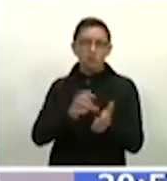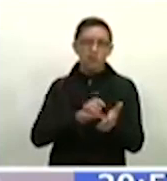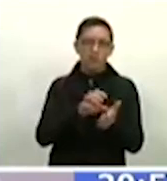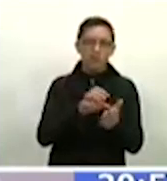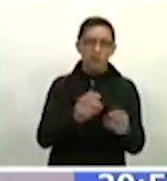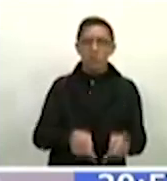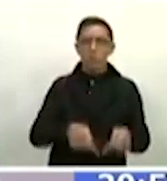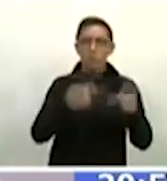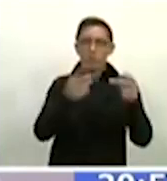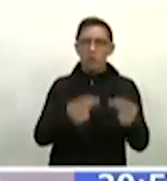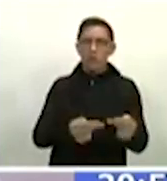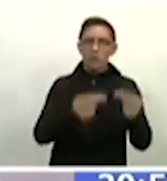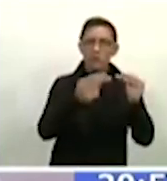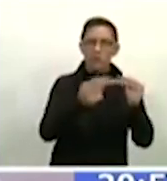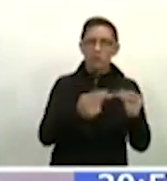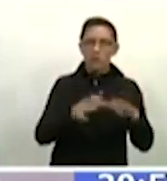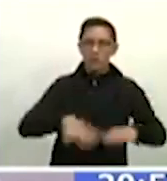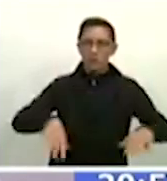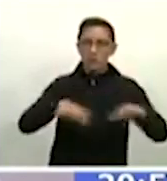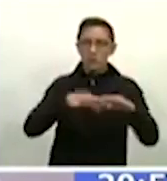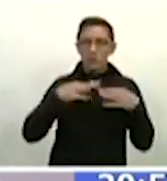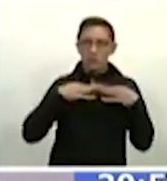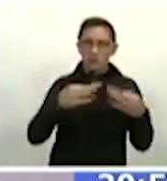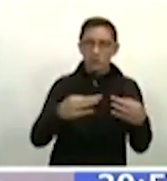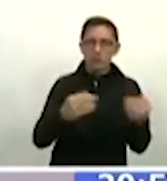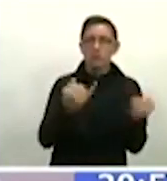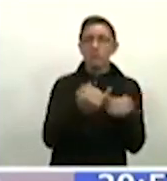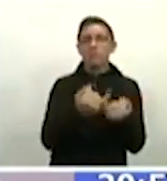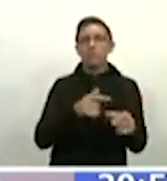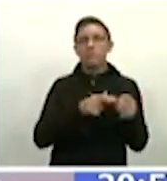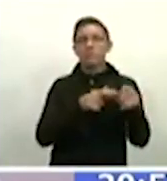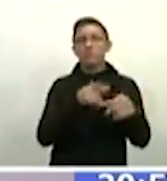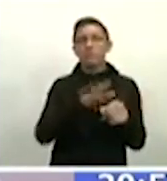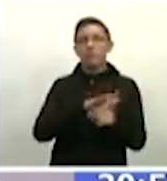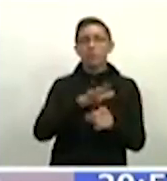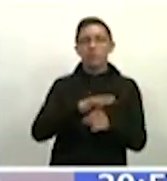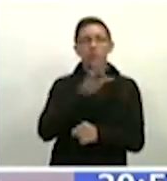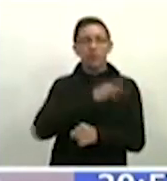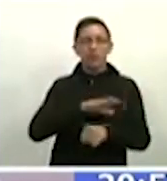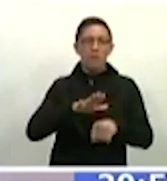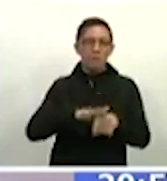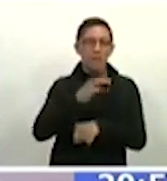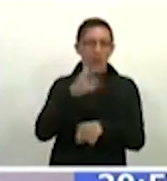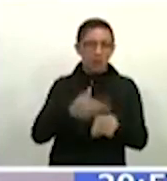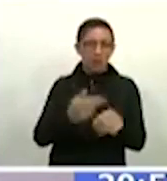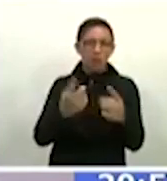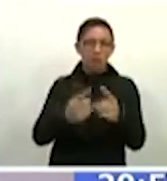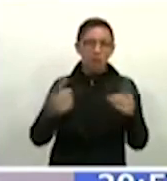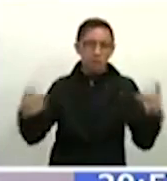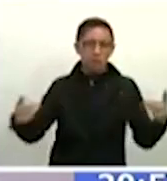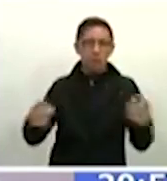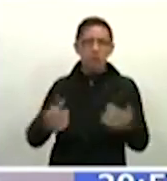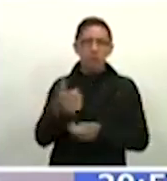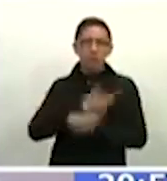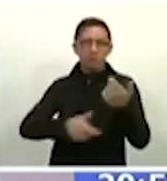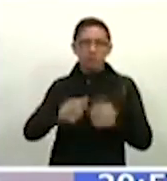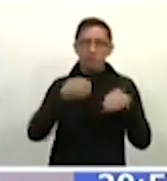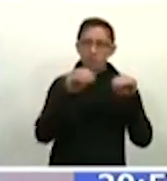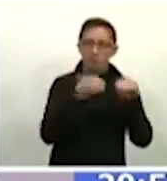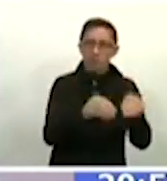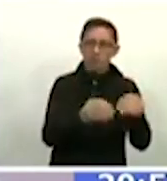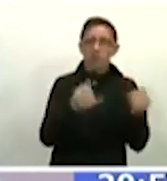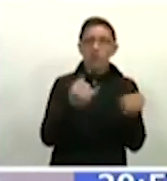a los empresarios locales a que tengan un mayor desarrollo, mayor inversión y